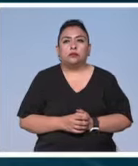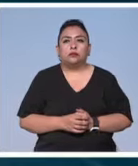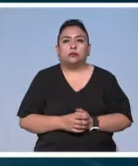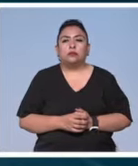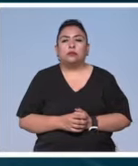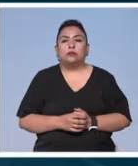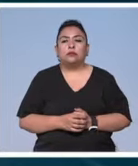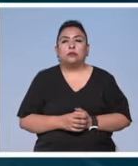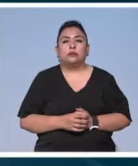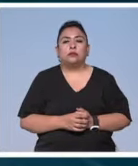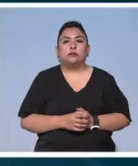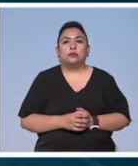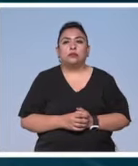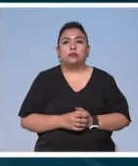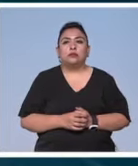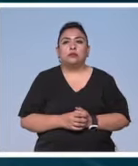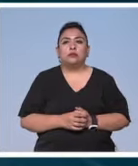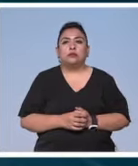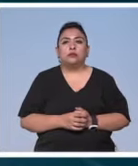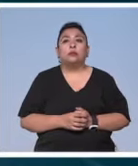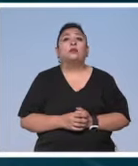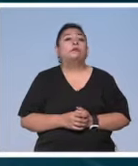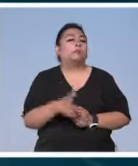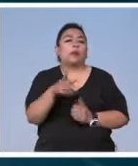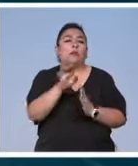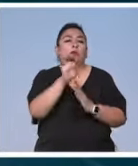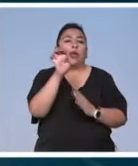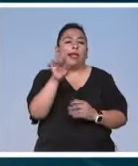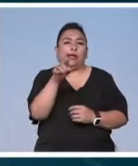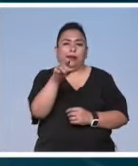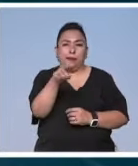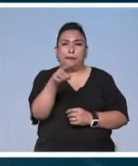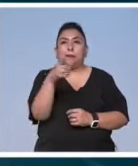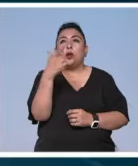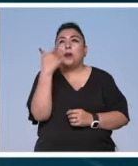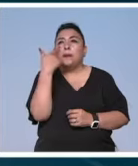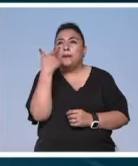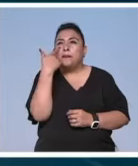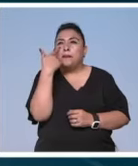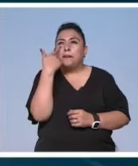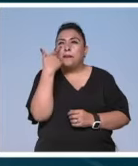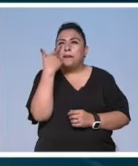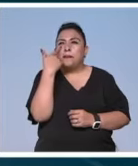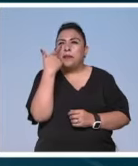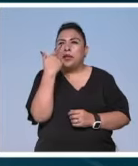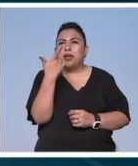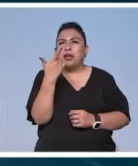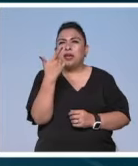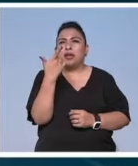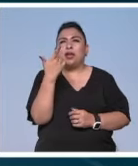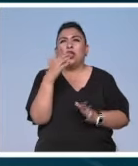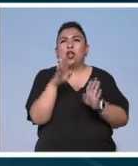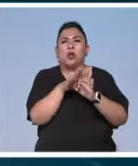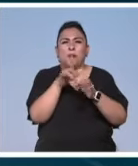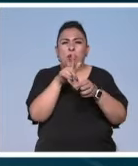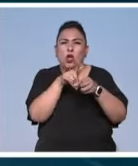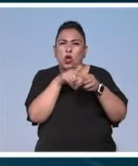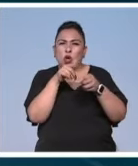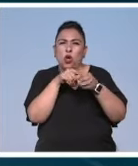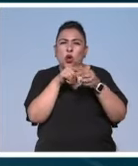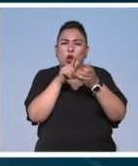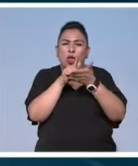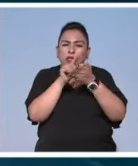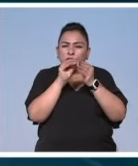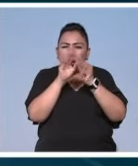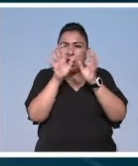las que encontraba de camino a la escuela. Por ejemplo en estas transparencias y paches como de colores para